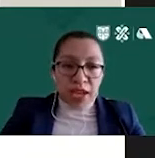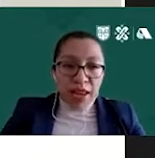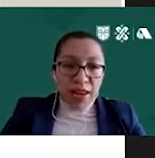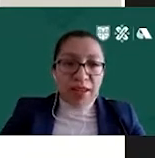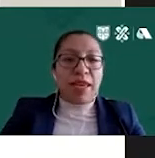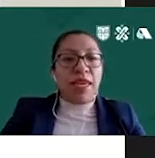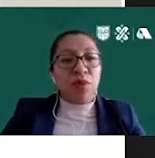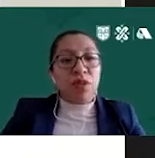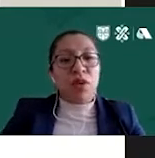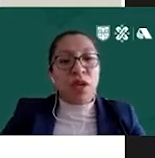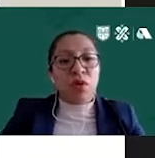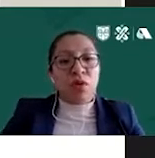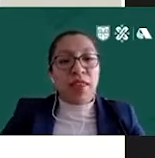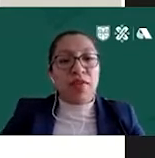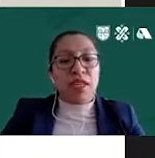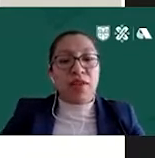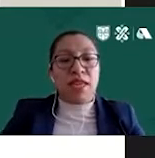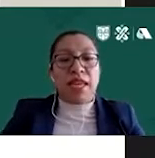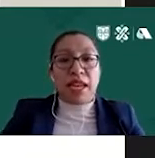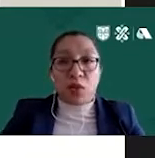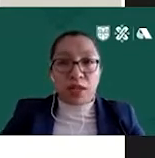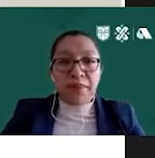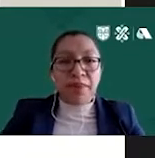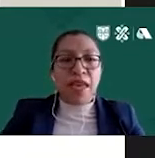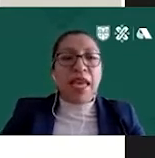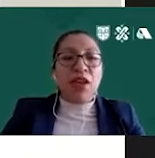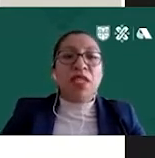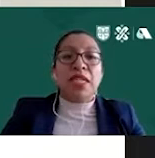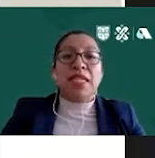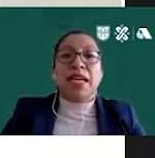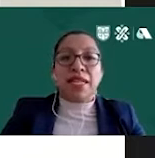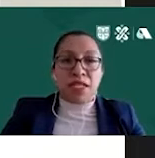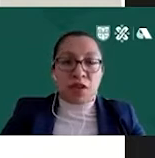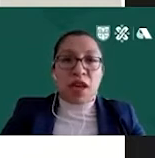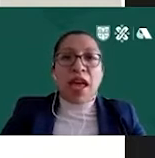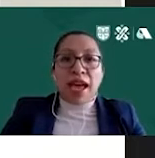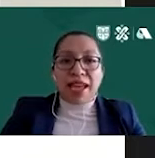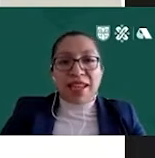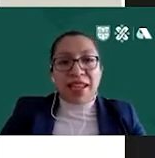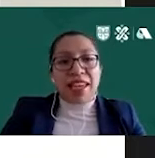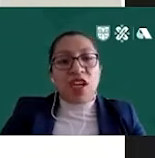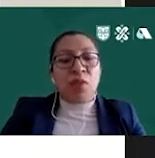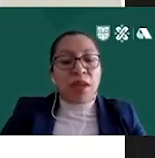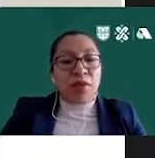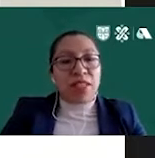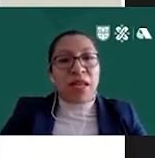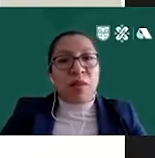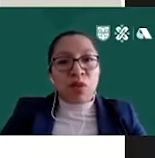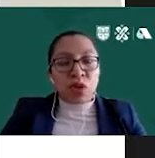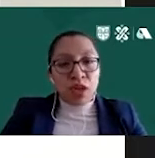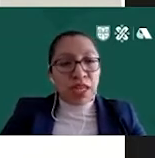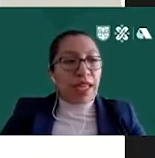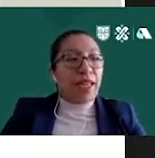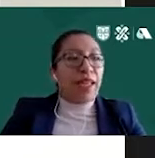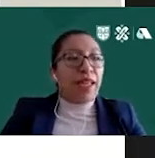sectorial, impulsar una cultura de efectividad en la Junta y facilitar la gestión. Aquí quiero enfatizar